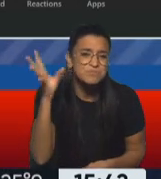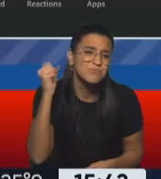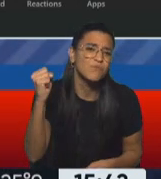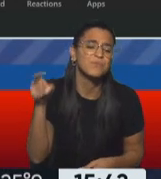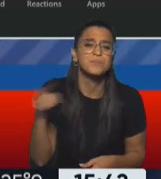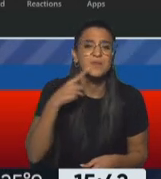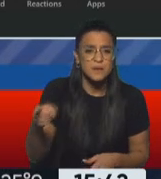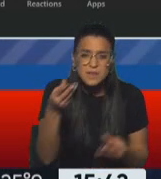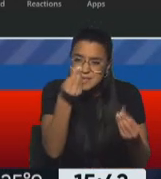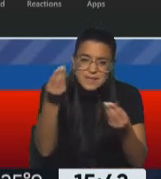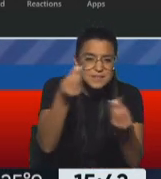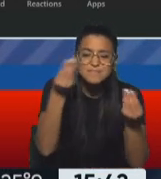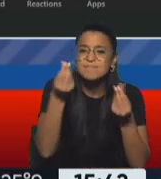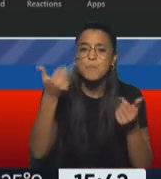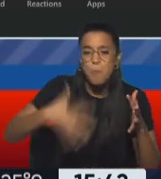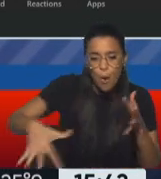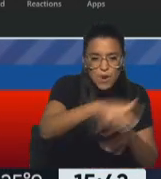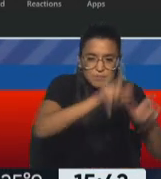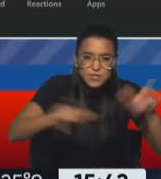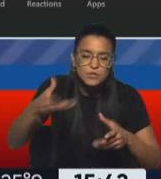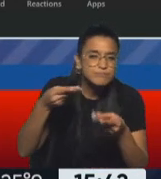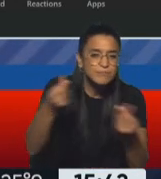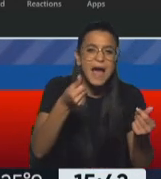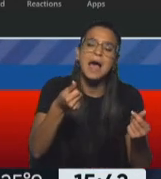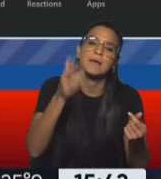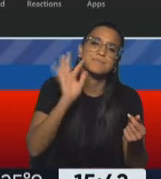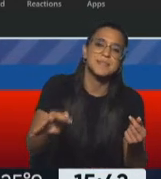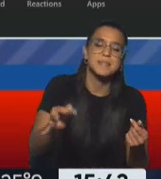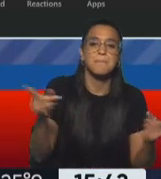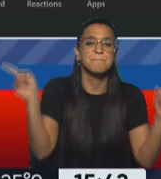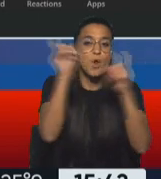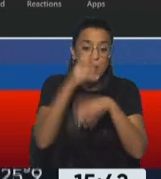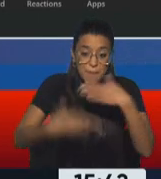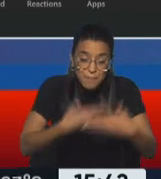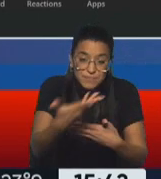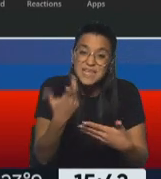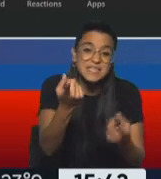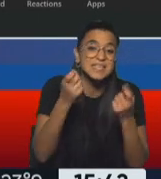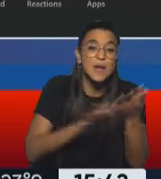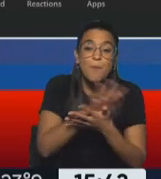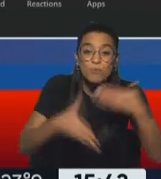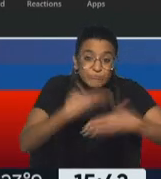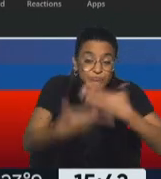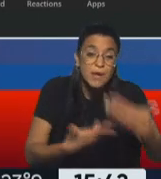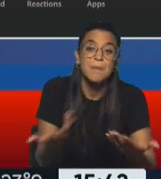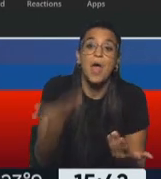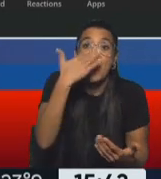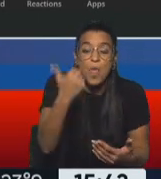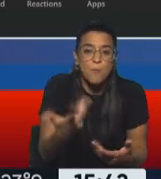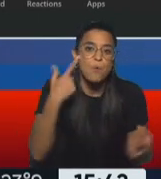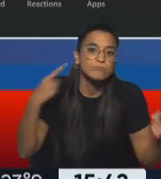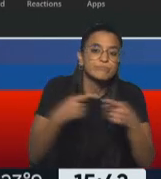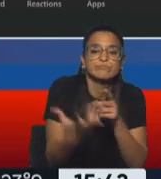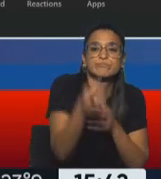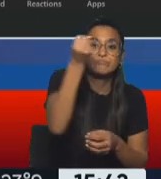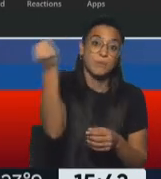percibe desde la población como una dificultad a superar para lograr otros objetivos seguramente mucho más importantes?